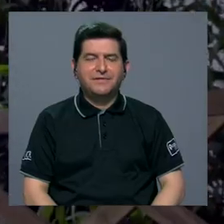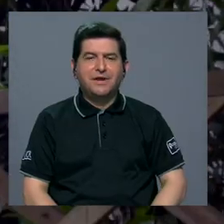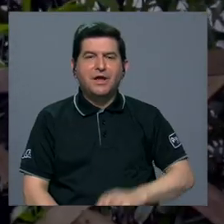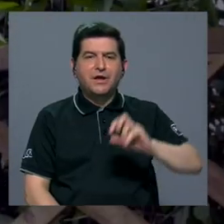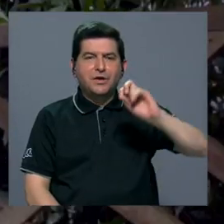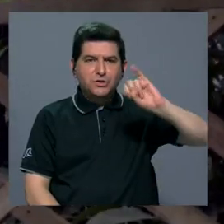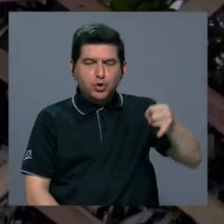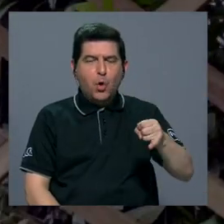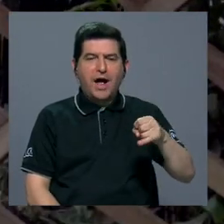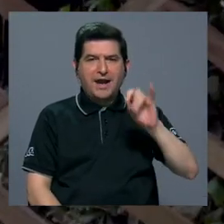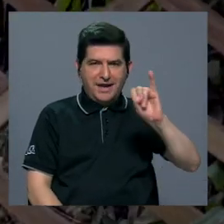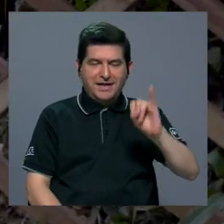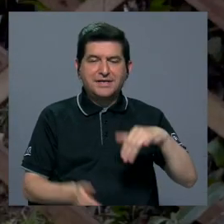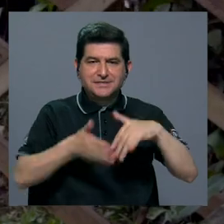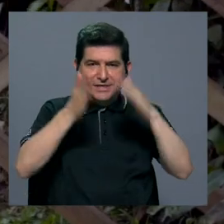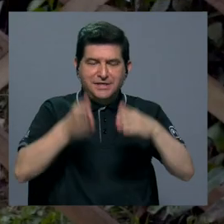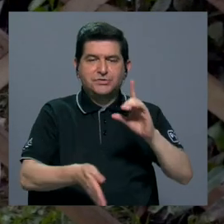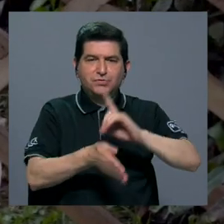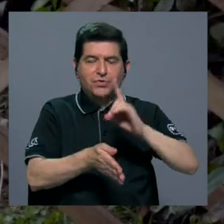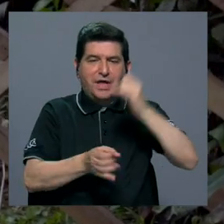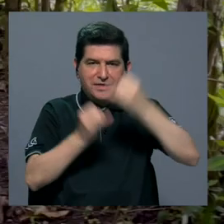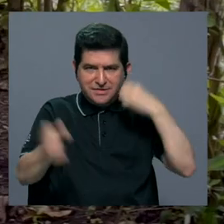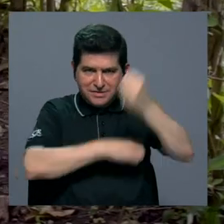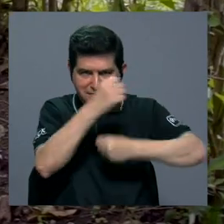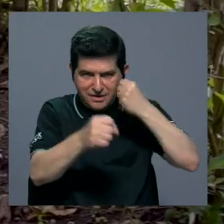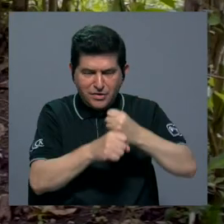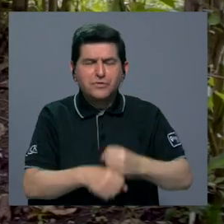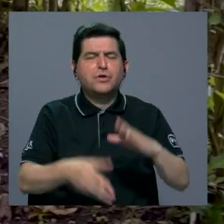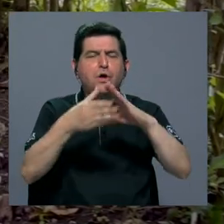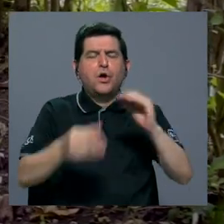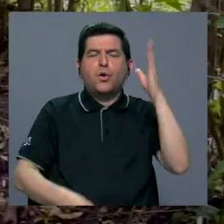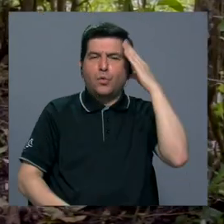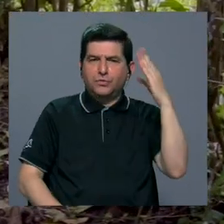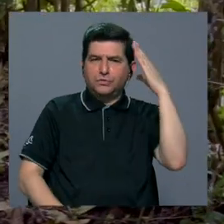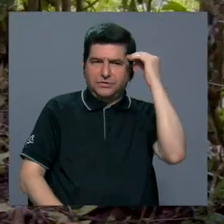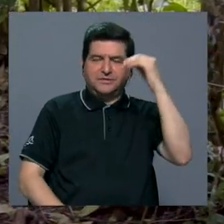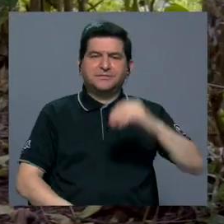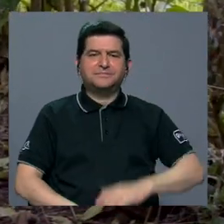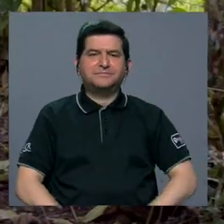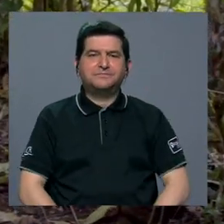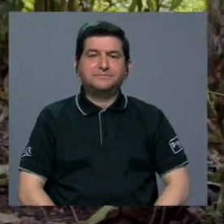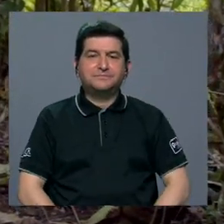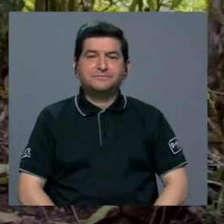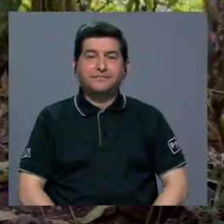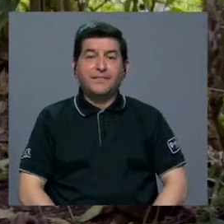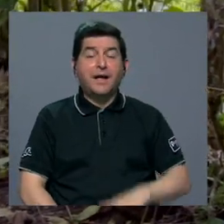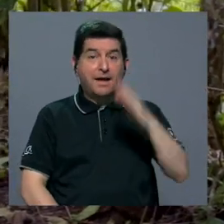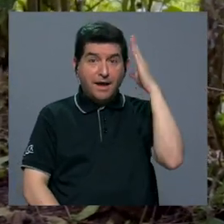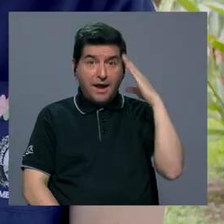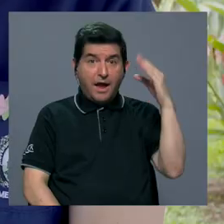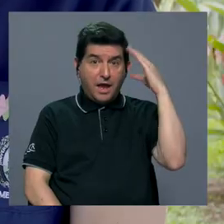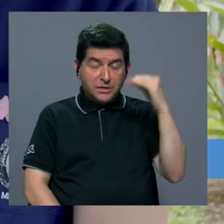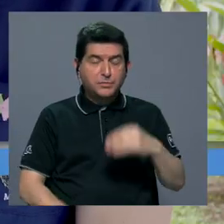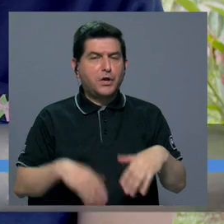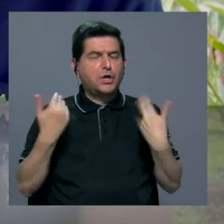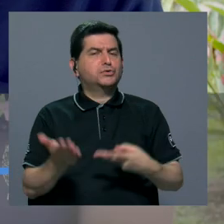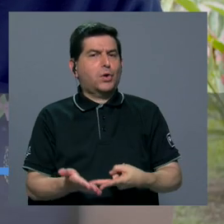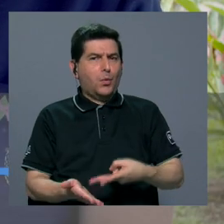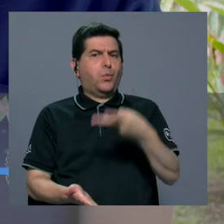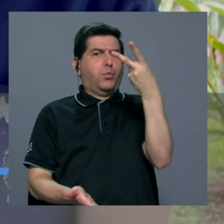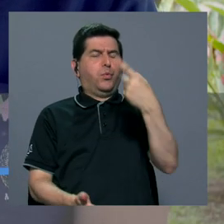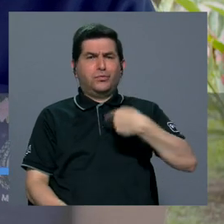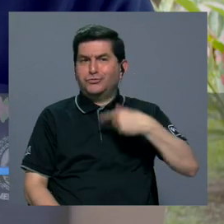Y Oana Iglesias, estudiante de medicina de último año, relató su experiencia. Esta experiencia ha sido muy